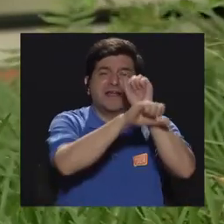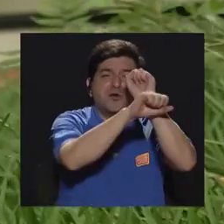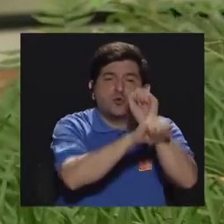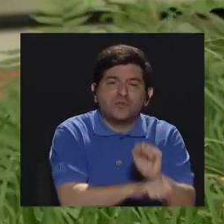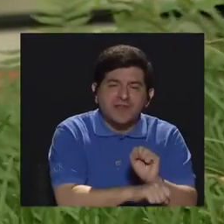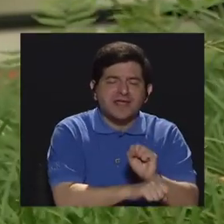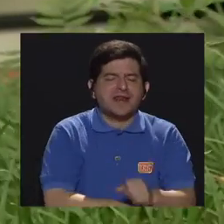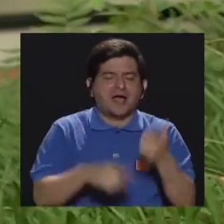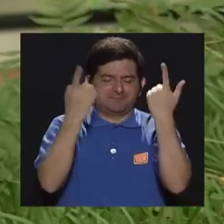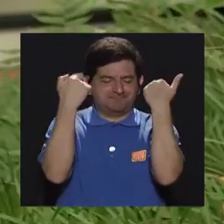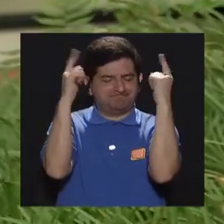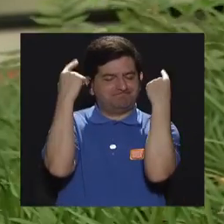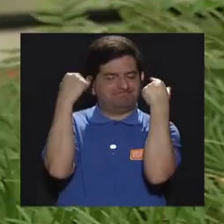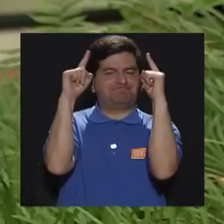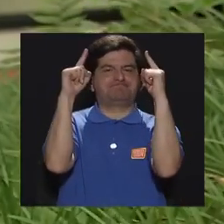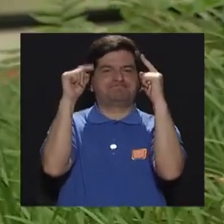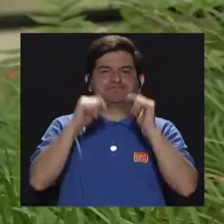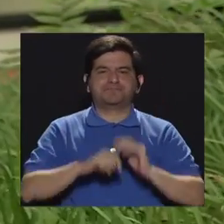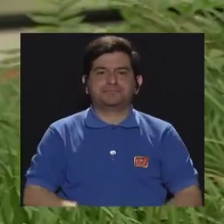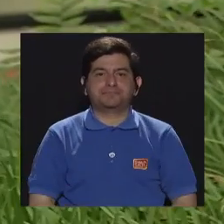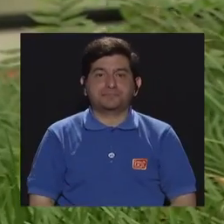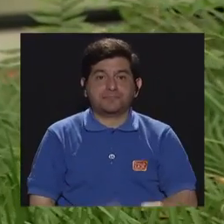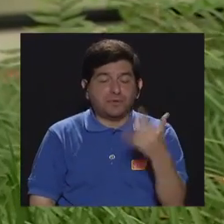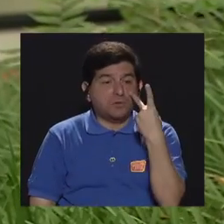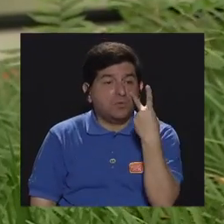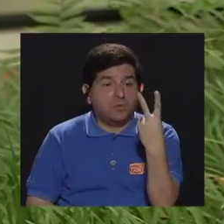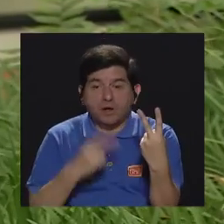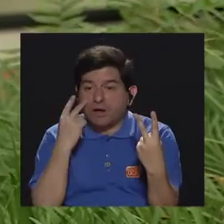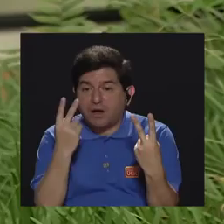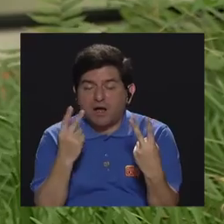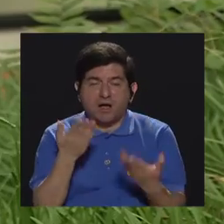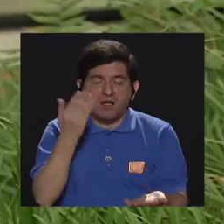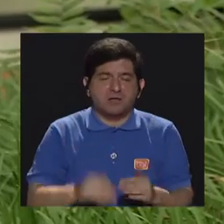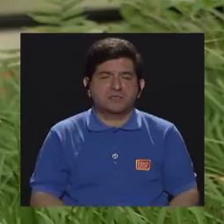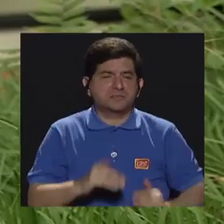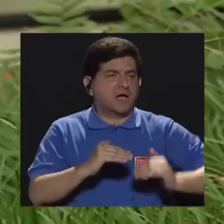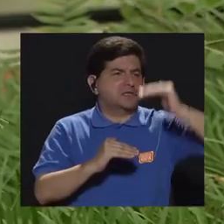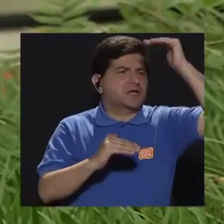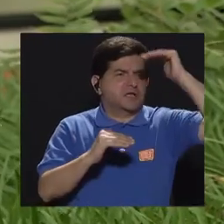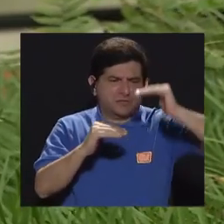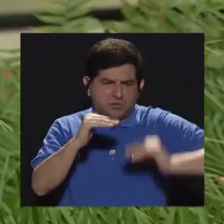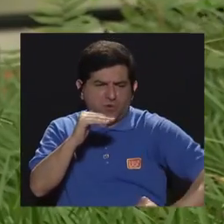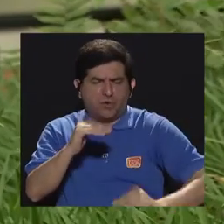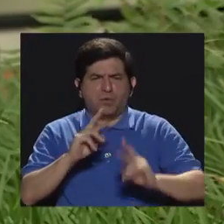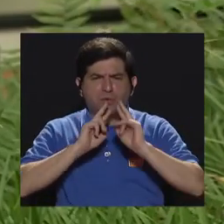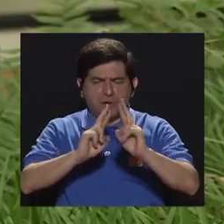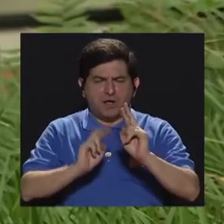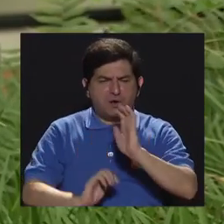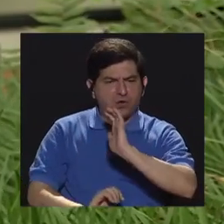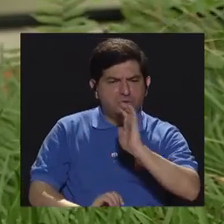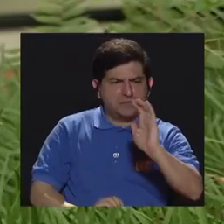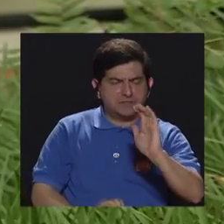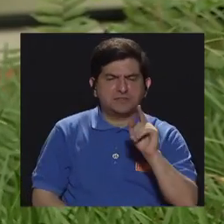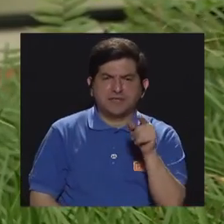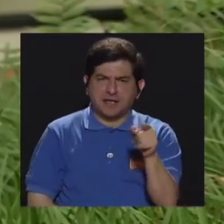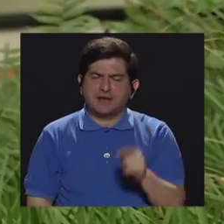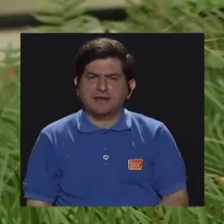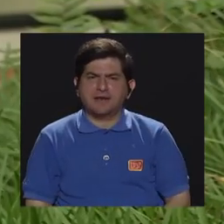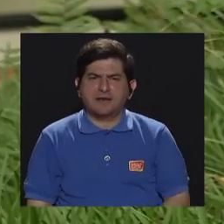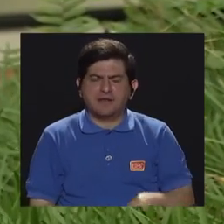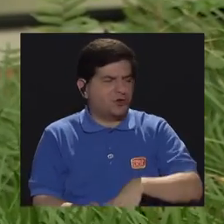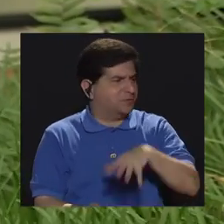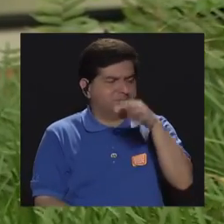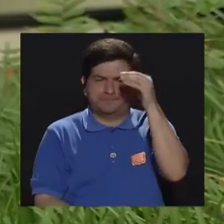efectiva. Y además también podemos ver, digamos, un bajo o un alto rendimiento cuando realmente el niño vemos que el